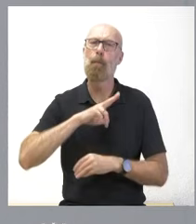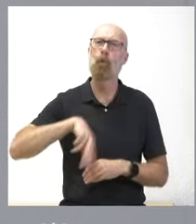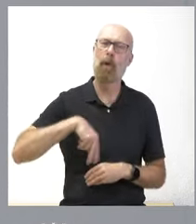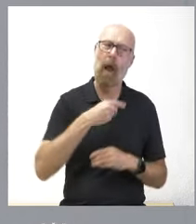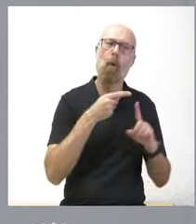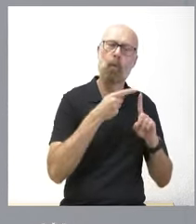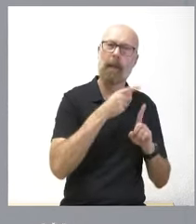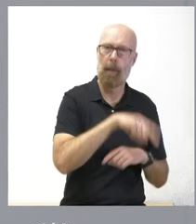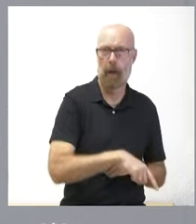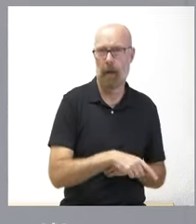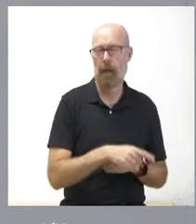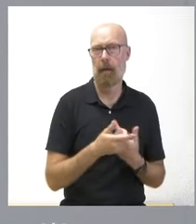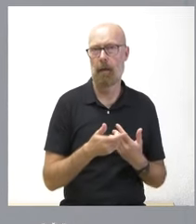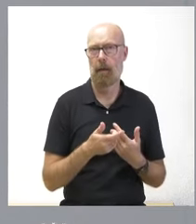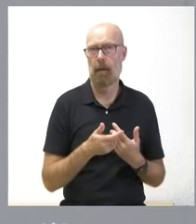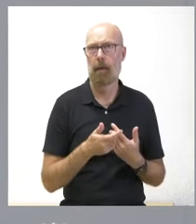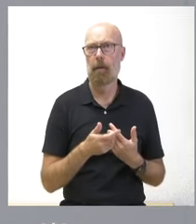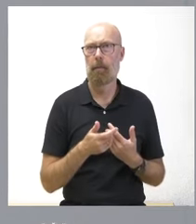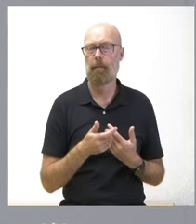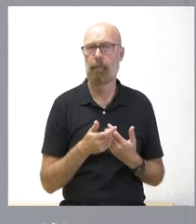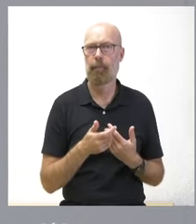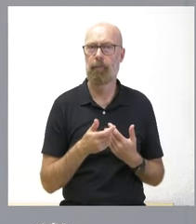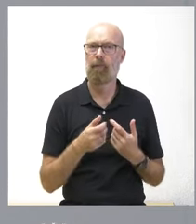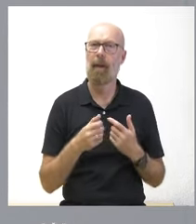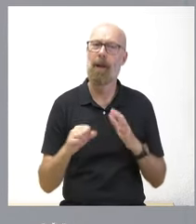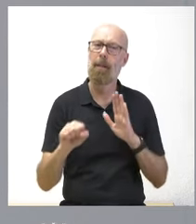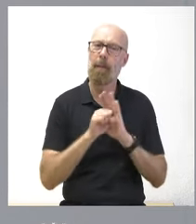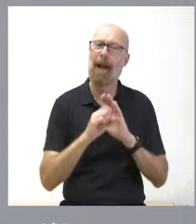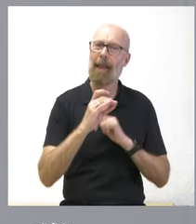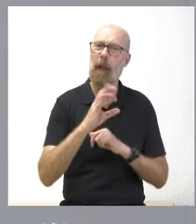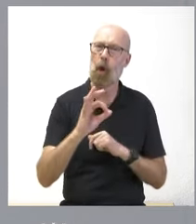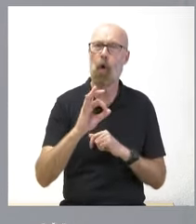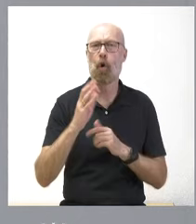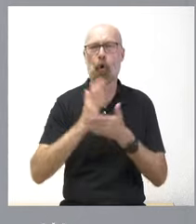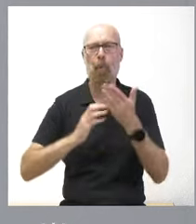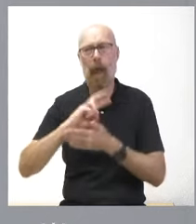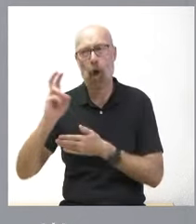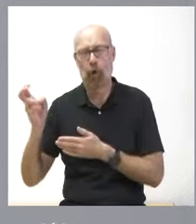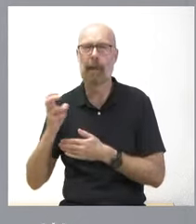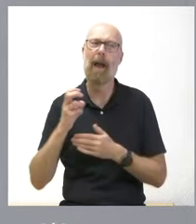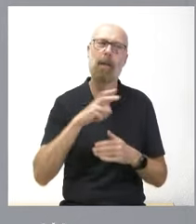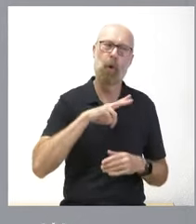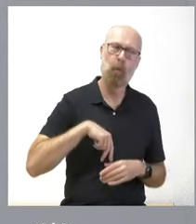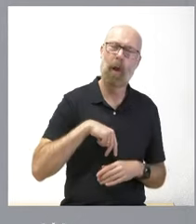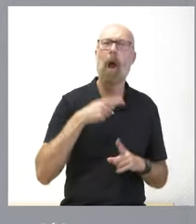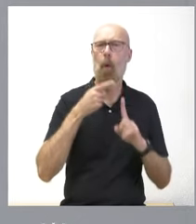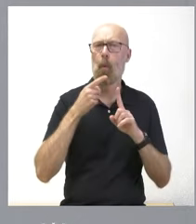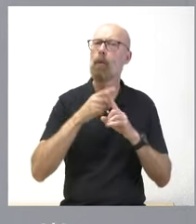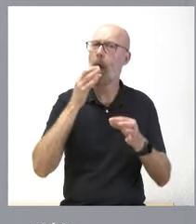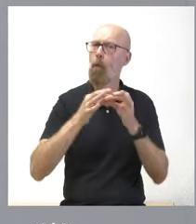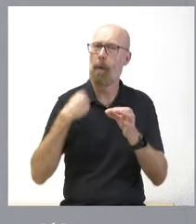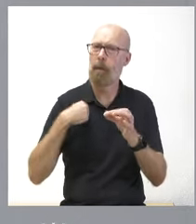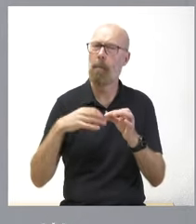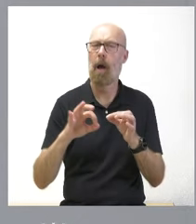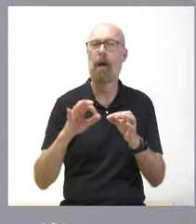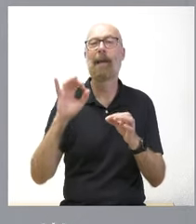denominaciones de origen de Portugal y en varias denominaciones de origen de otras comunidades autónomas y también a su vez se utiliza en otras